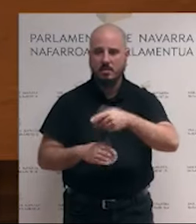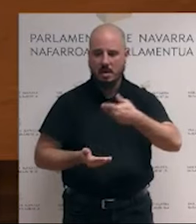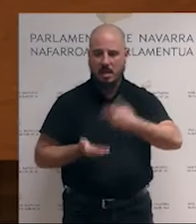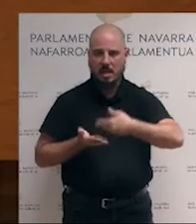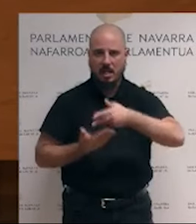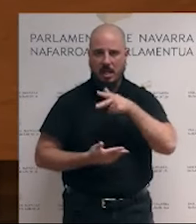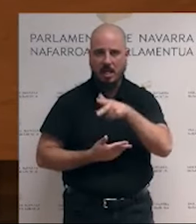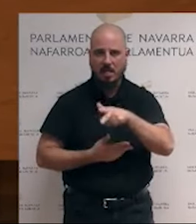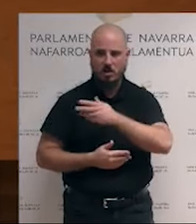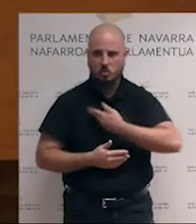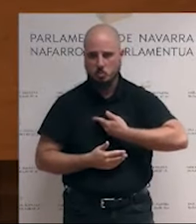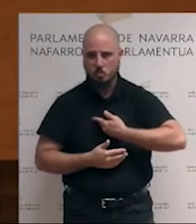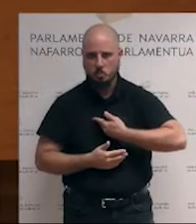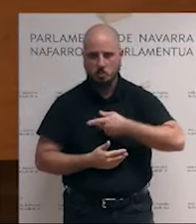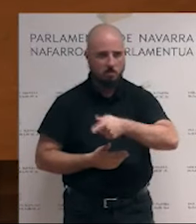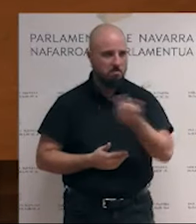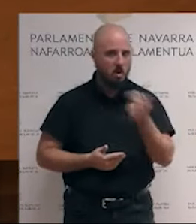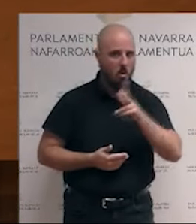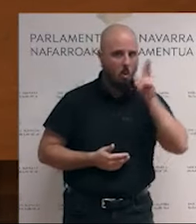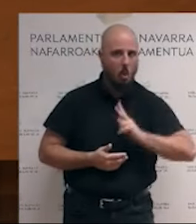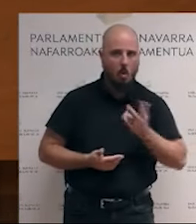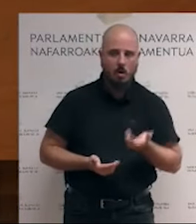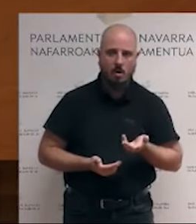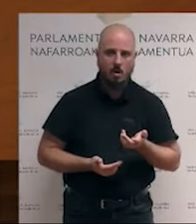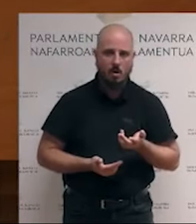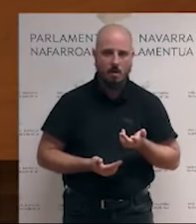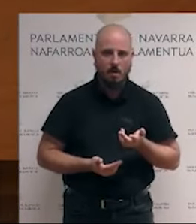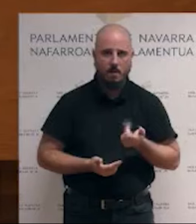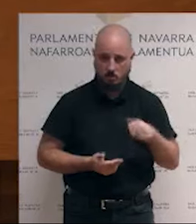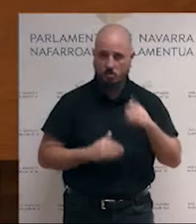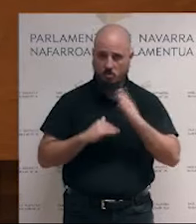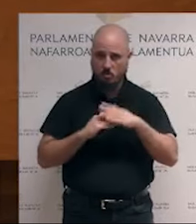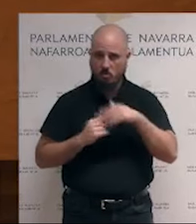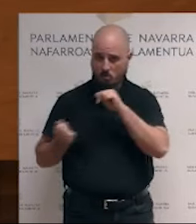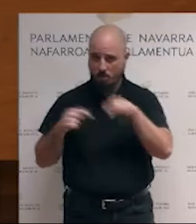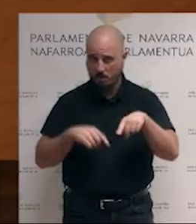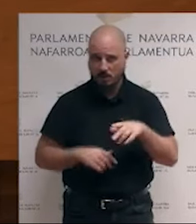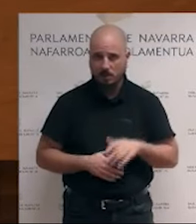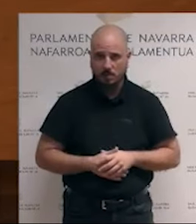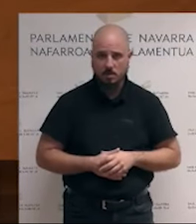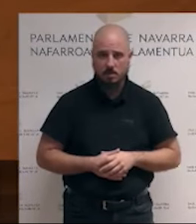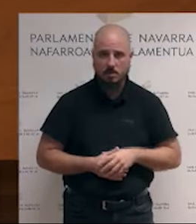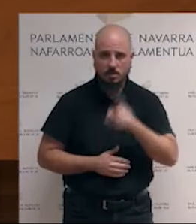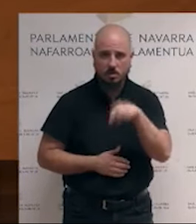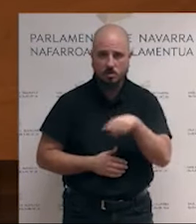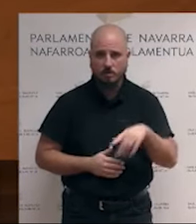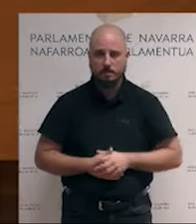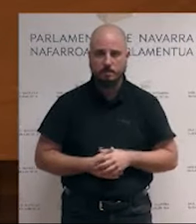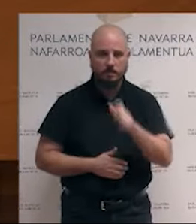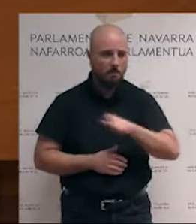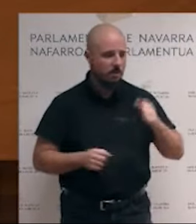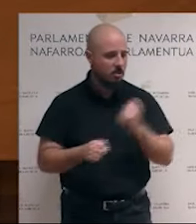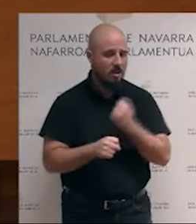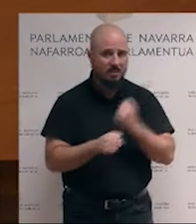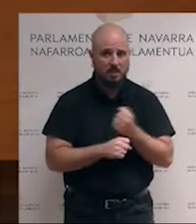como un derecho subjetivo, se ha convertido en un artículo de lujo. ¿Tiene culpa la inmigración de esto? La clase trabajadora se hace cada